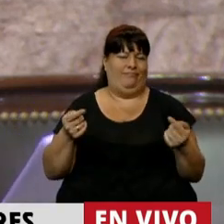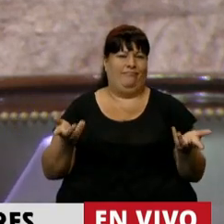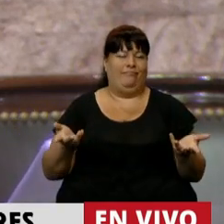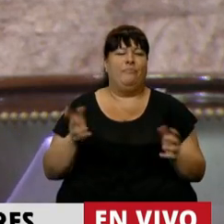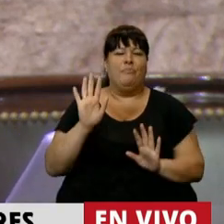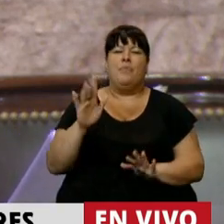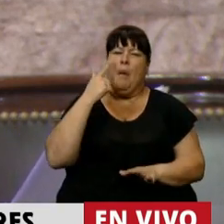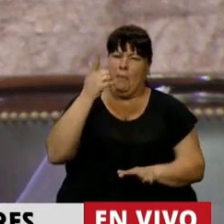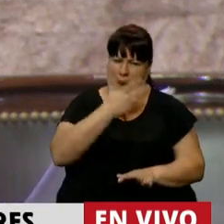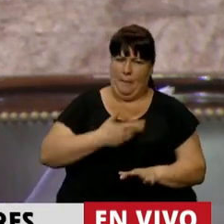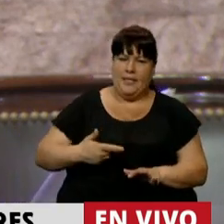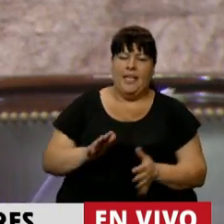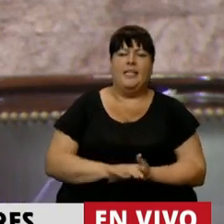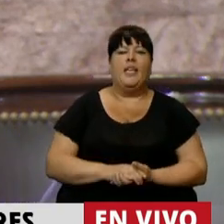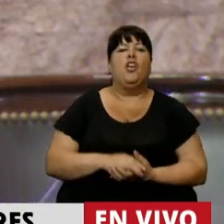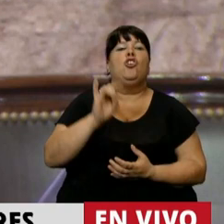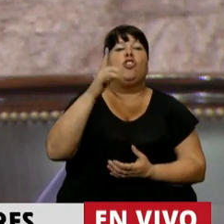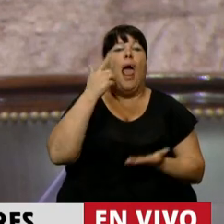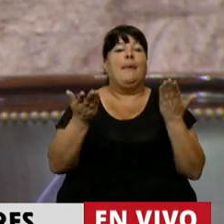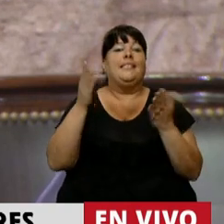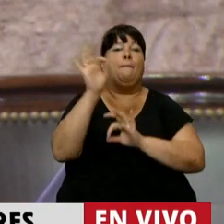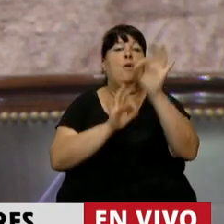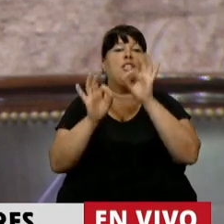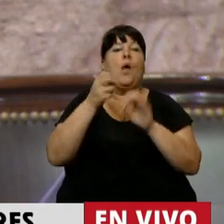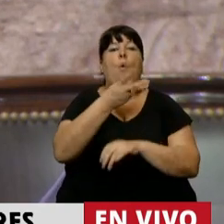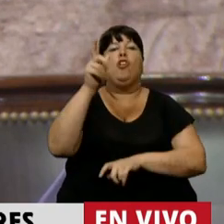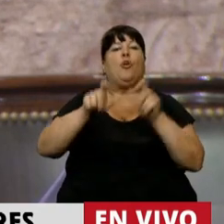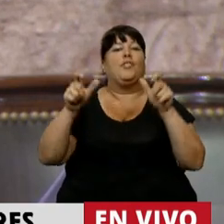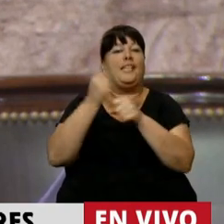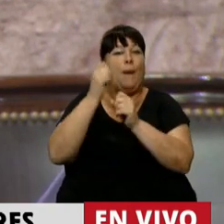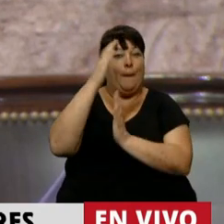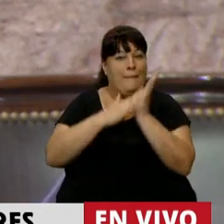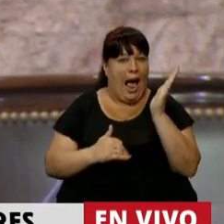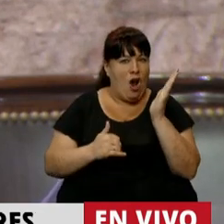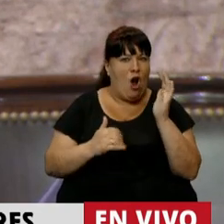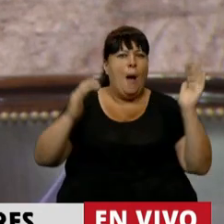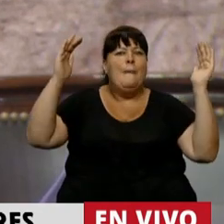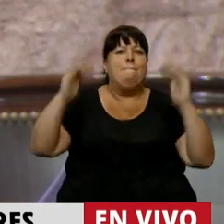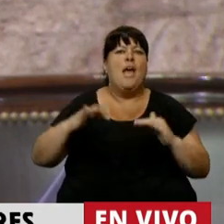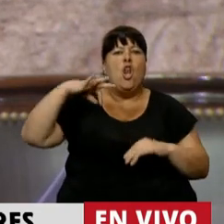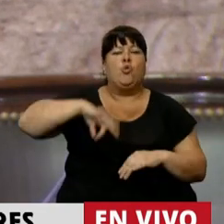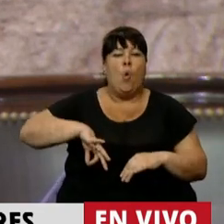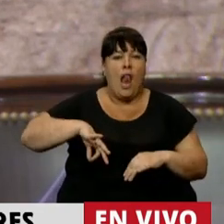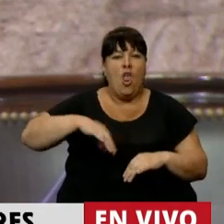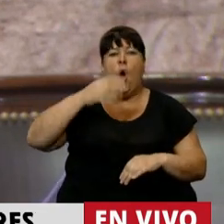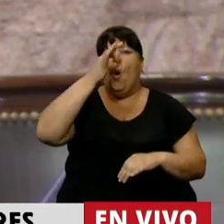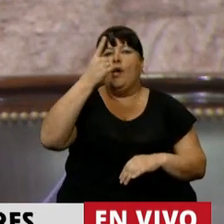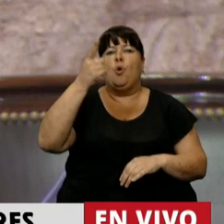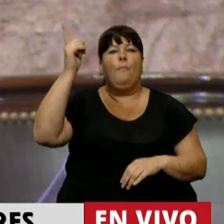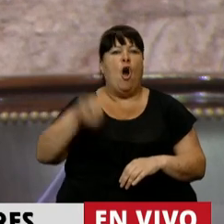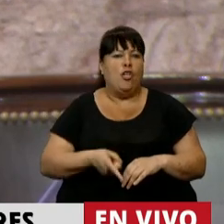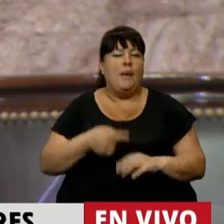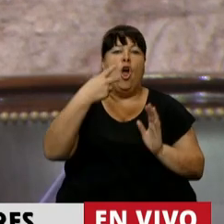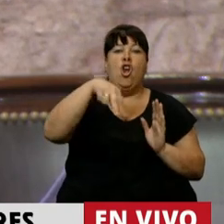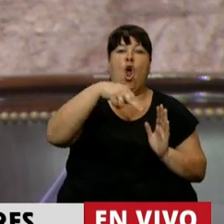Fíjese, Presidente, solamente tomando el índice de los trabajadores registrados resulta un deterioro de los salarios reales de 21%